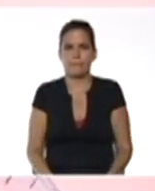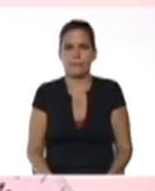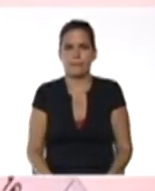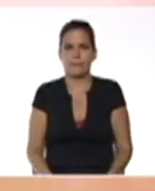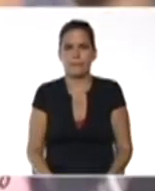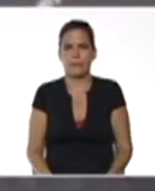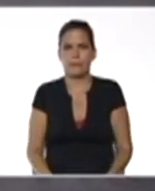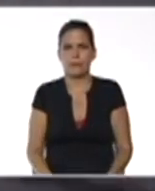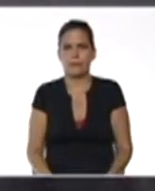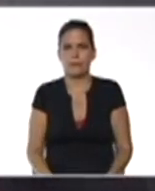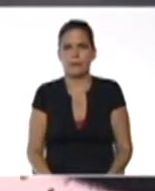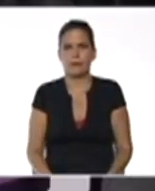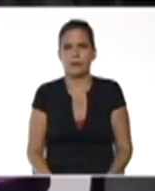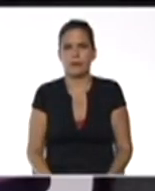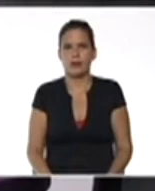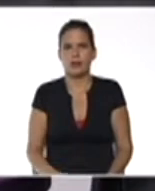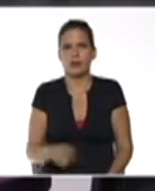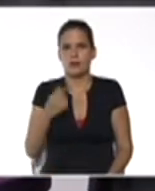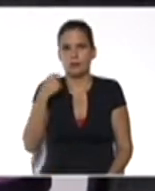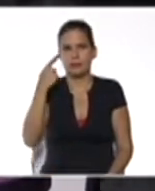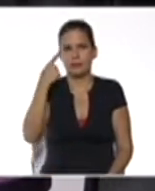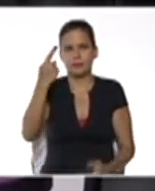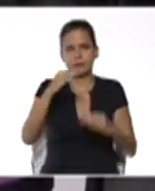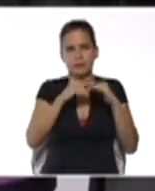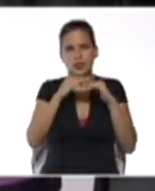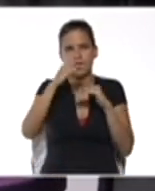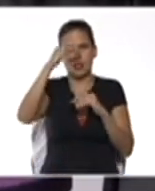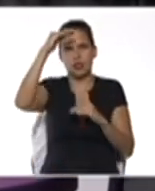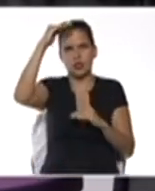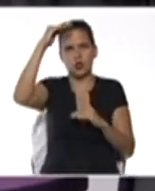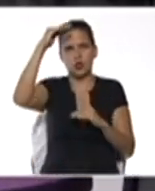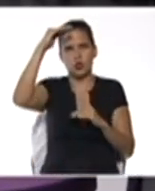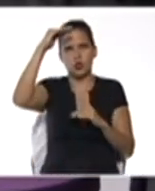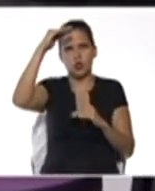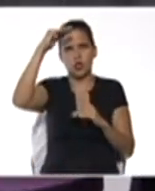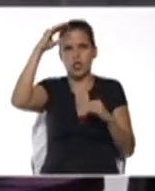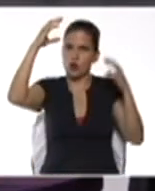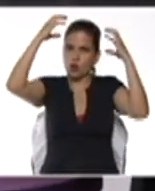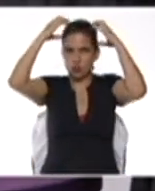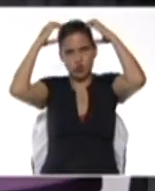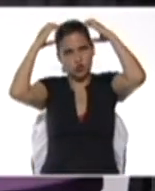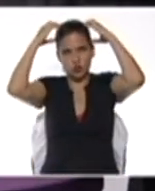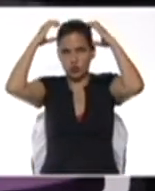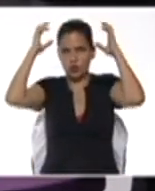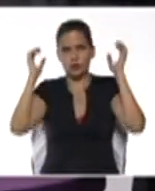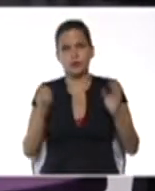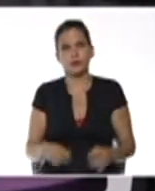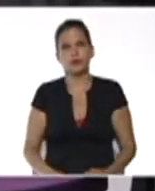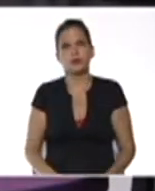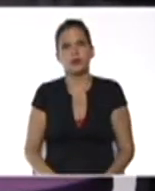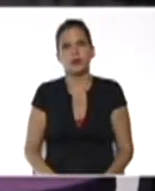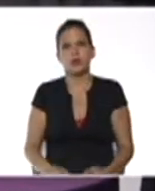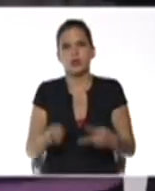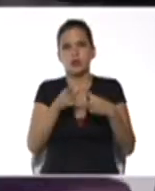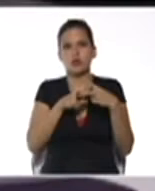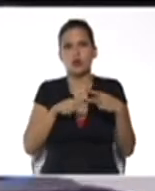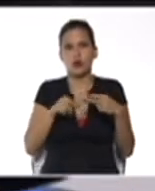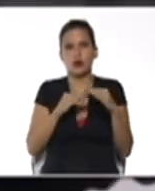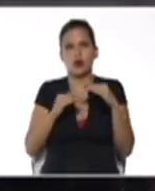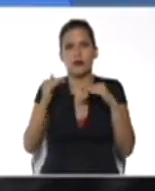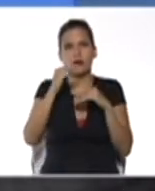coincidimos, observamos que la altura del osito de su ángulo de elevación